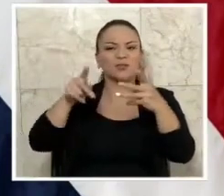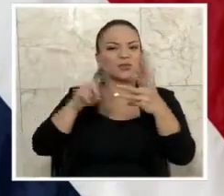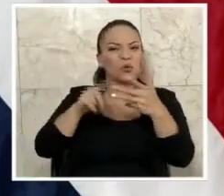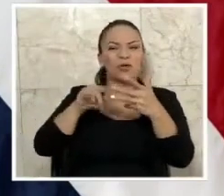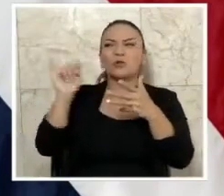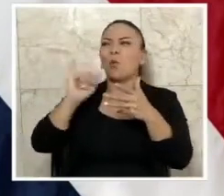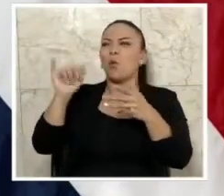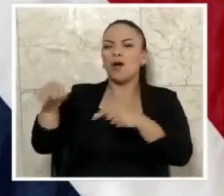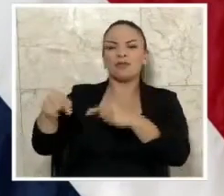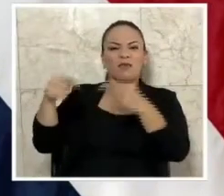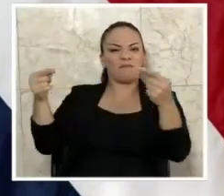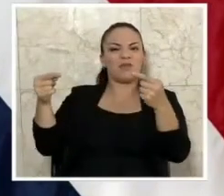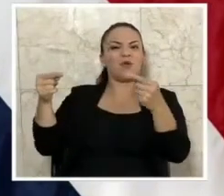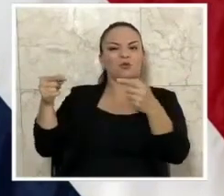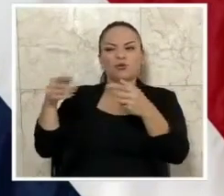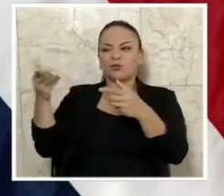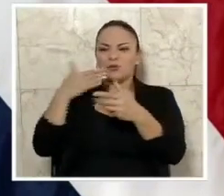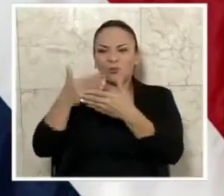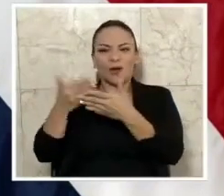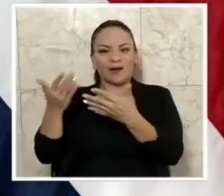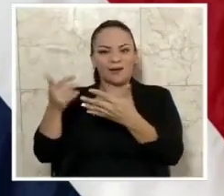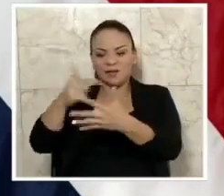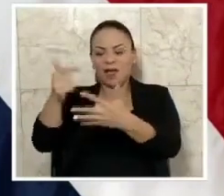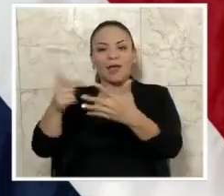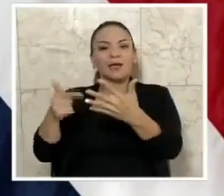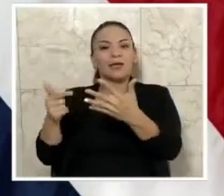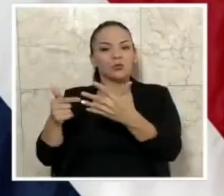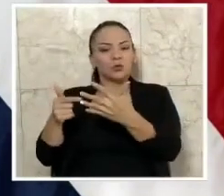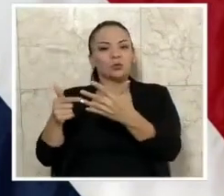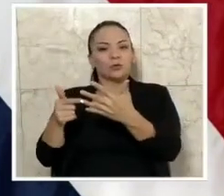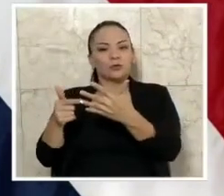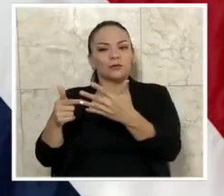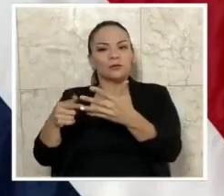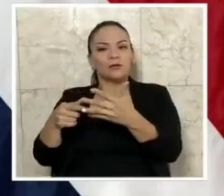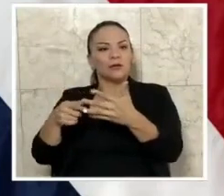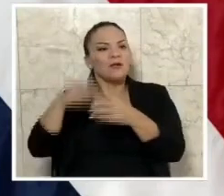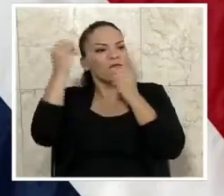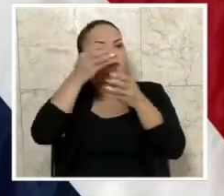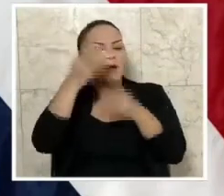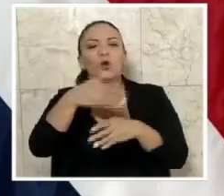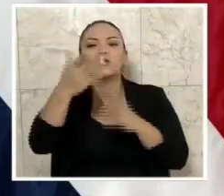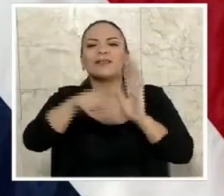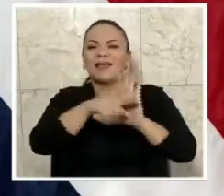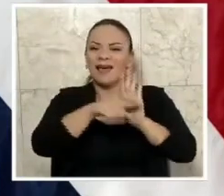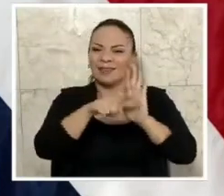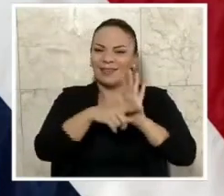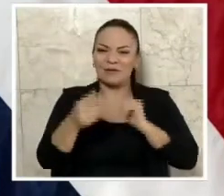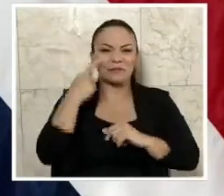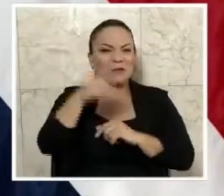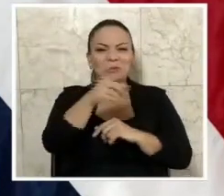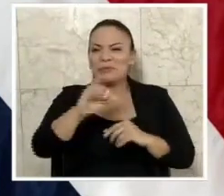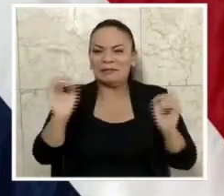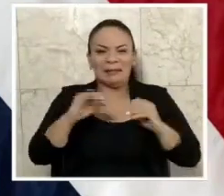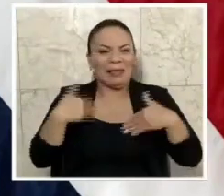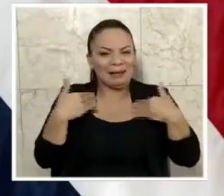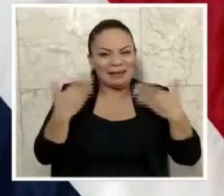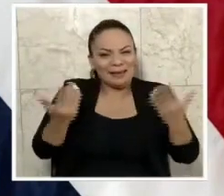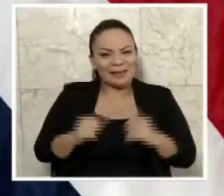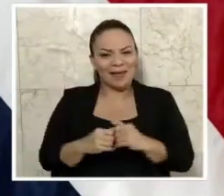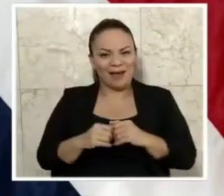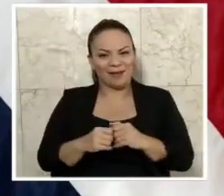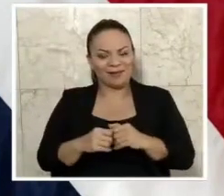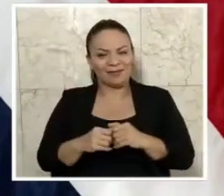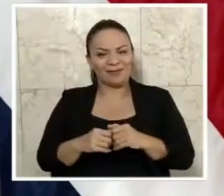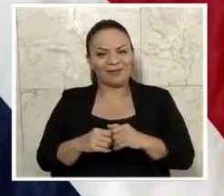se pueda hacer. A buscar cómo quitarle a usted la alegría de ver que el pueblo de Costa Rica se le